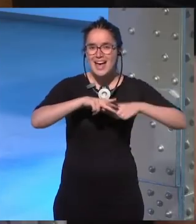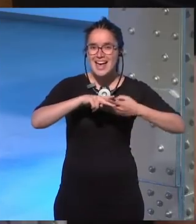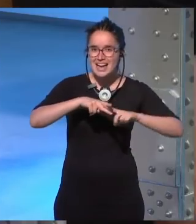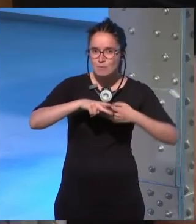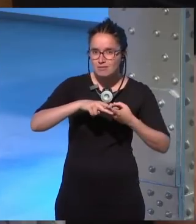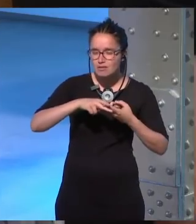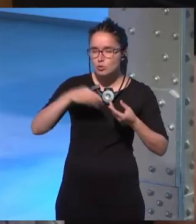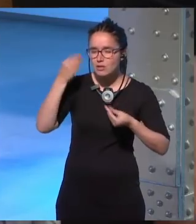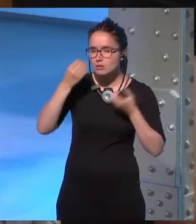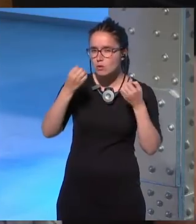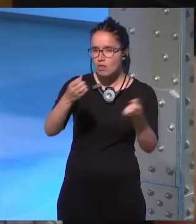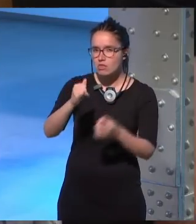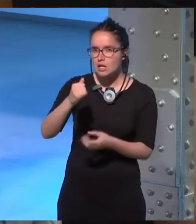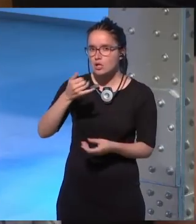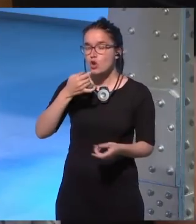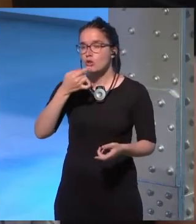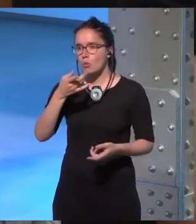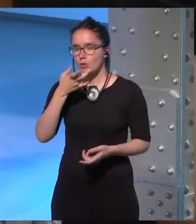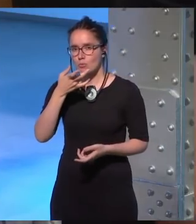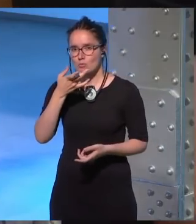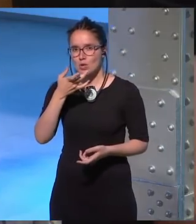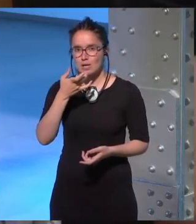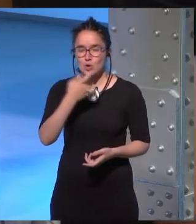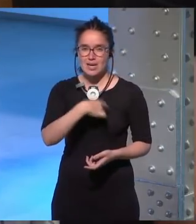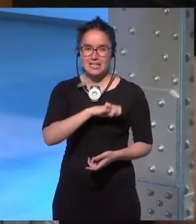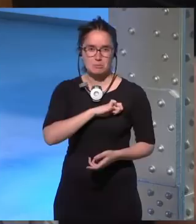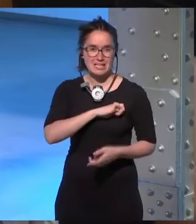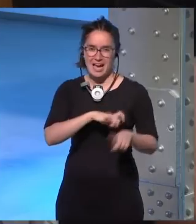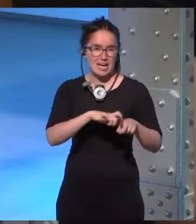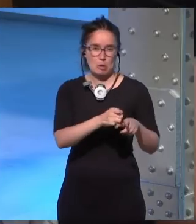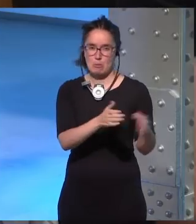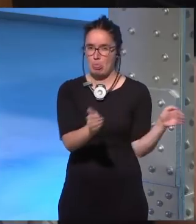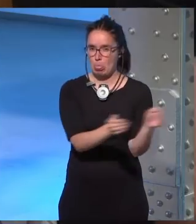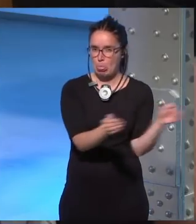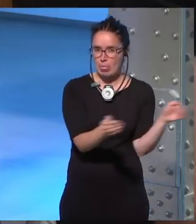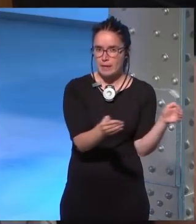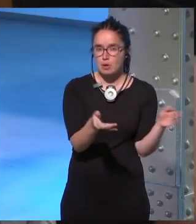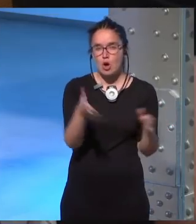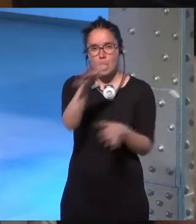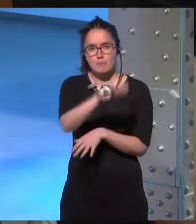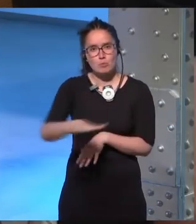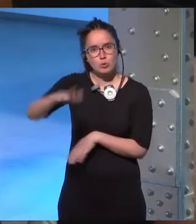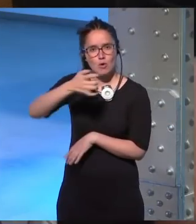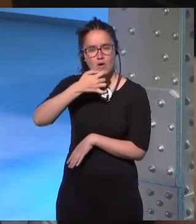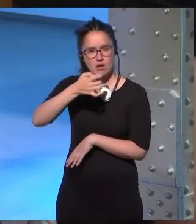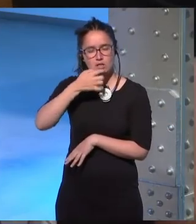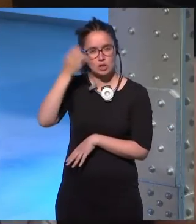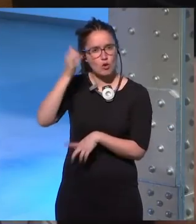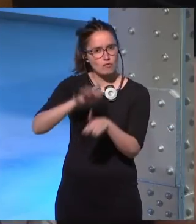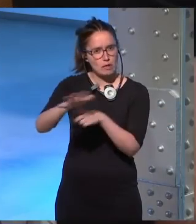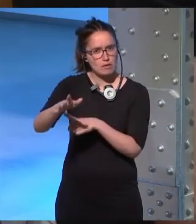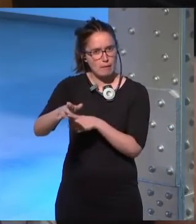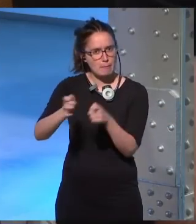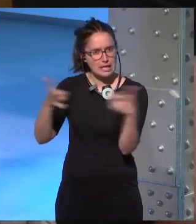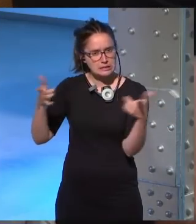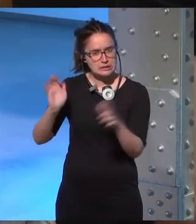le ves potencial y lo digo porque en España por ejemplo el género es bastante minoritario pero el mundo anglosajón creo que tiene un poco más de de influencia